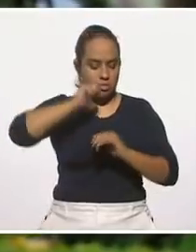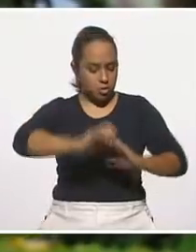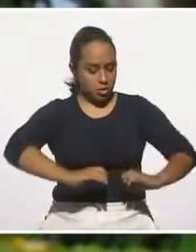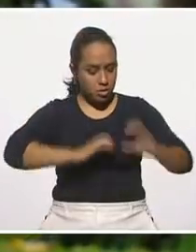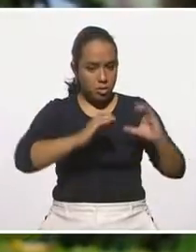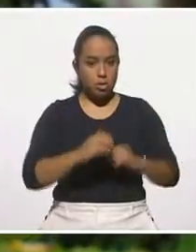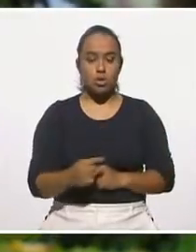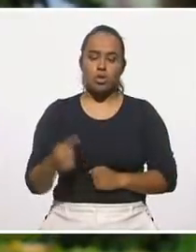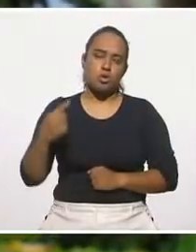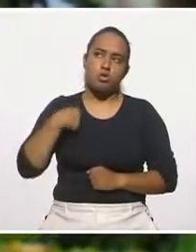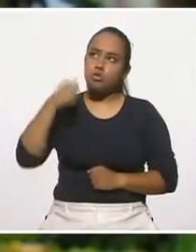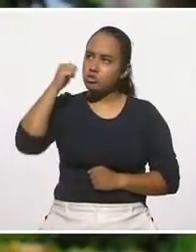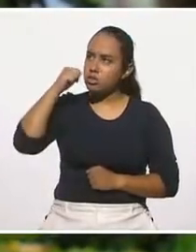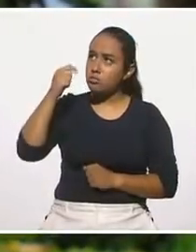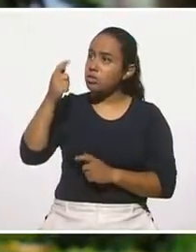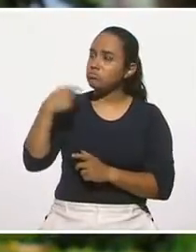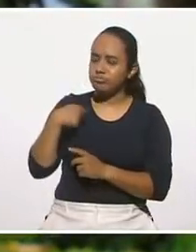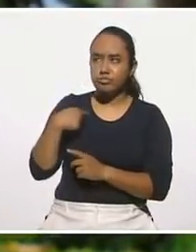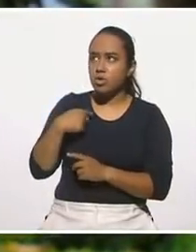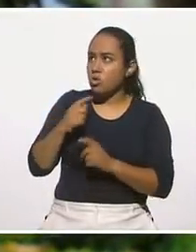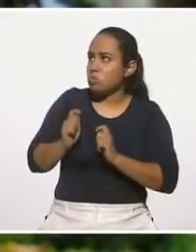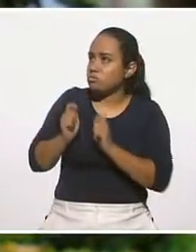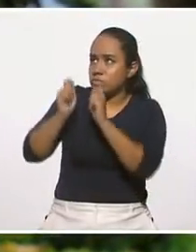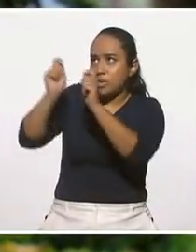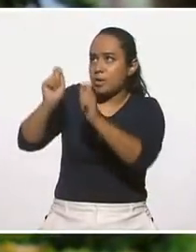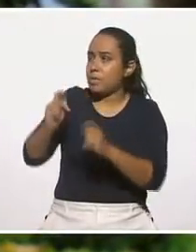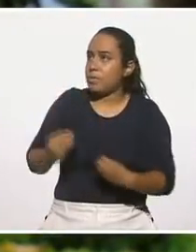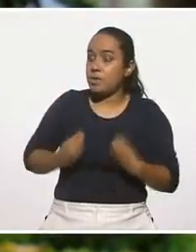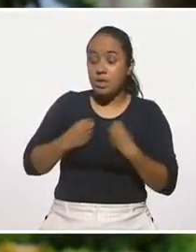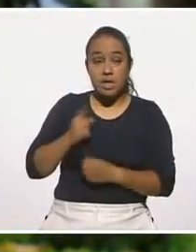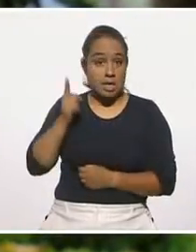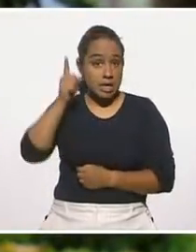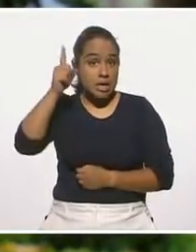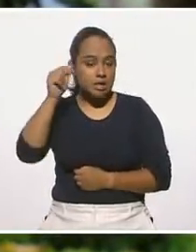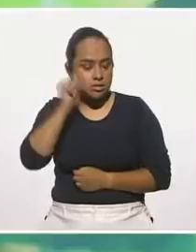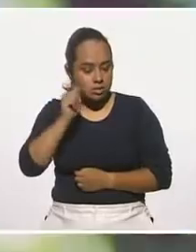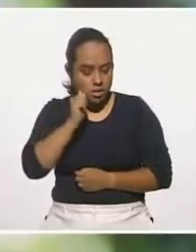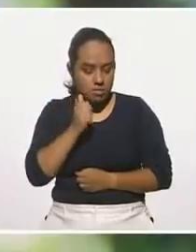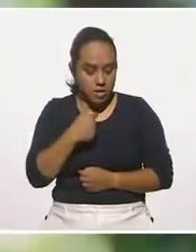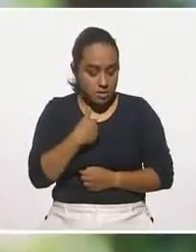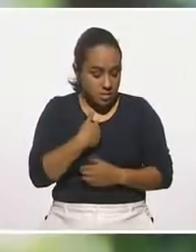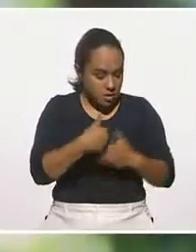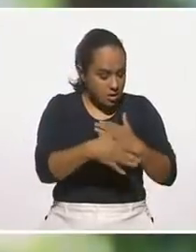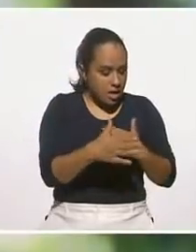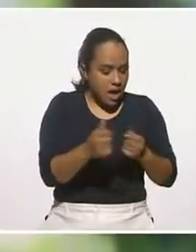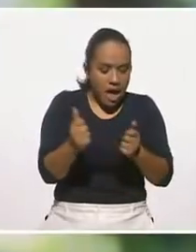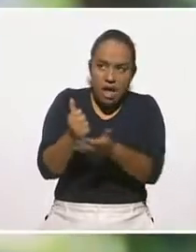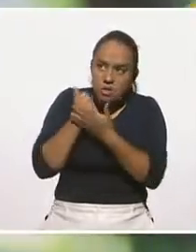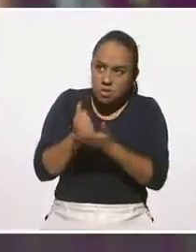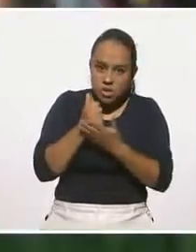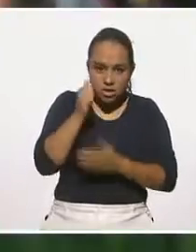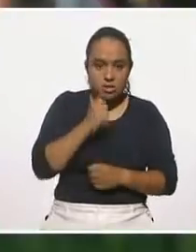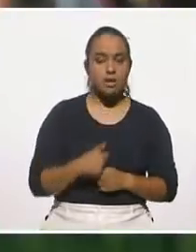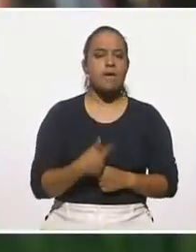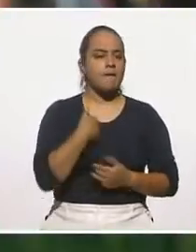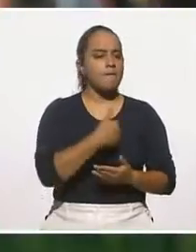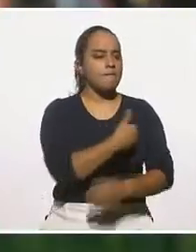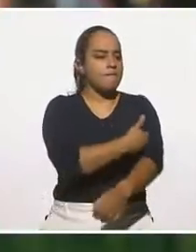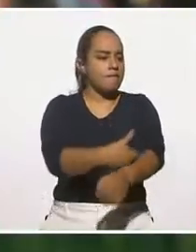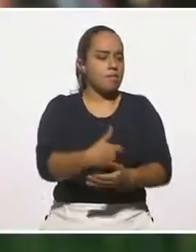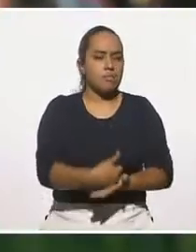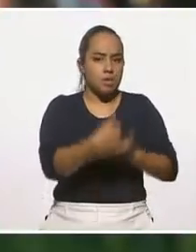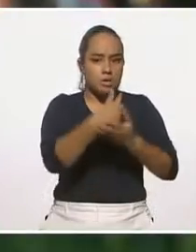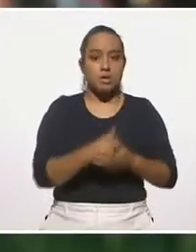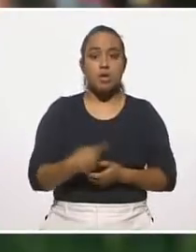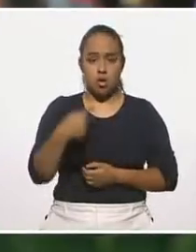me pongo en manos de él y de alguna manera, ¿sí? Él es el que me ha ayudado a superar todo. Pues apoyándome en mi familia. Considero que no he